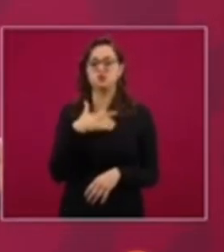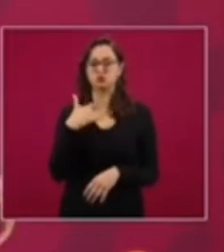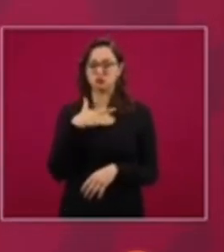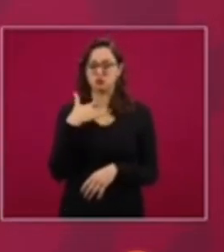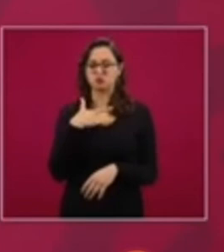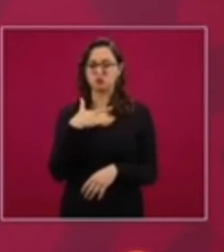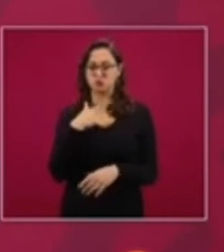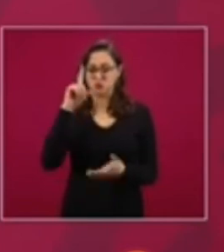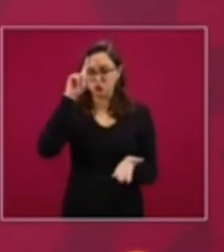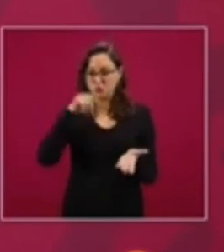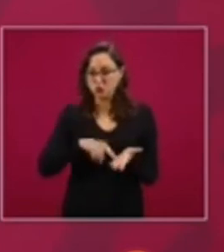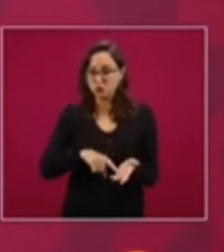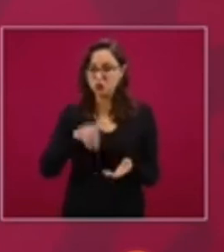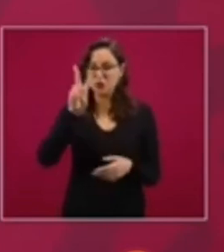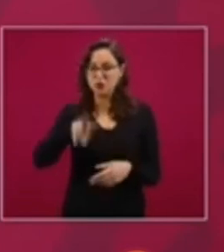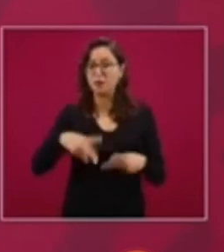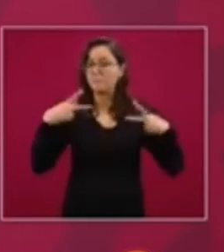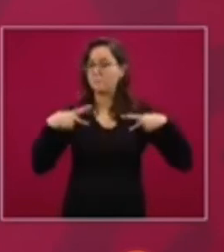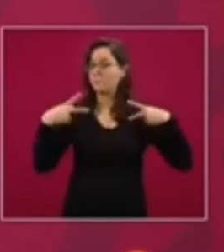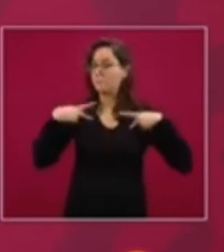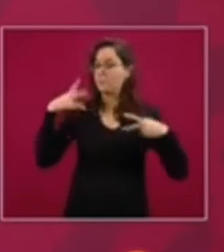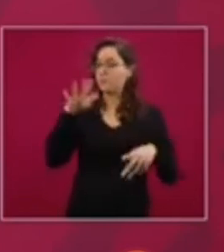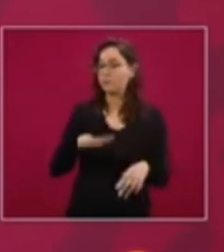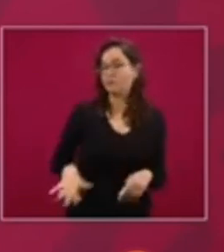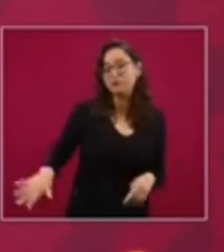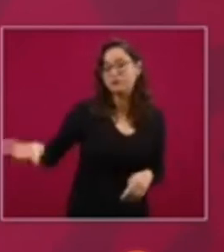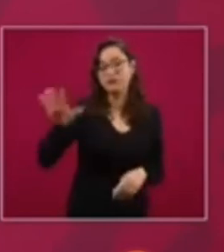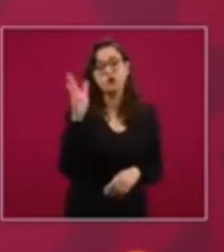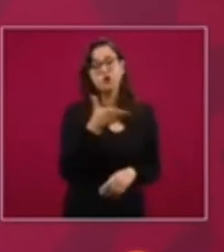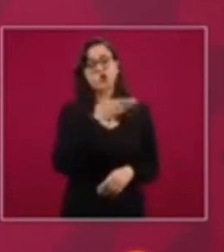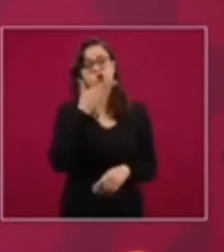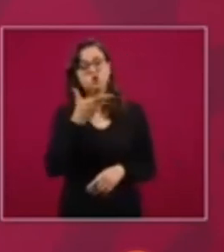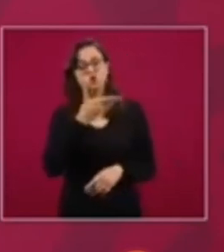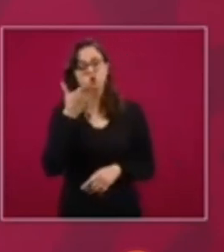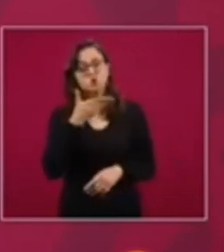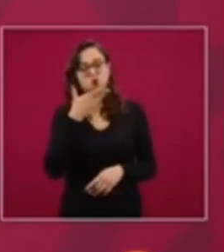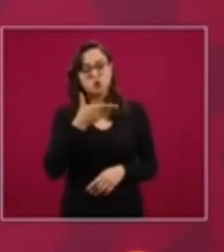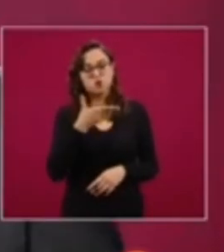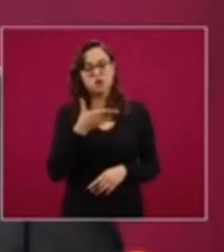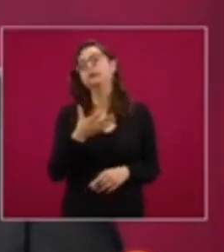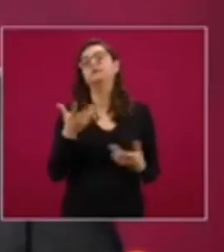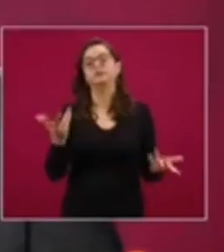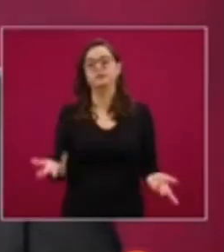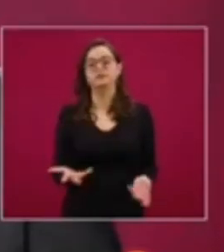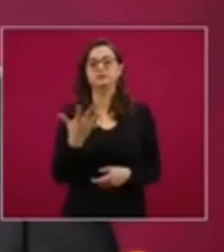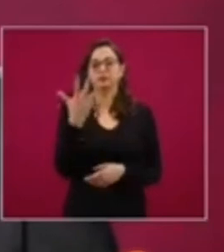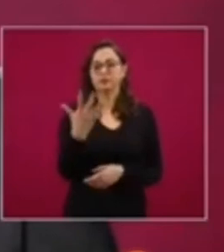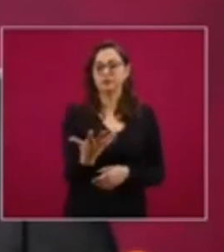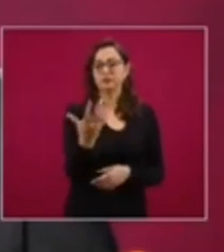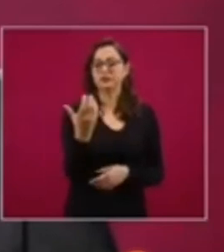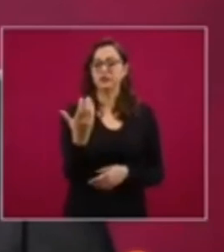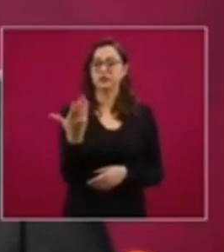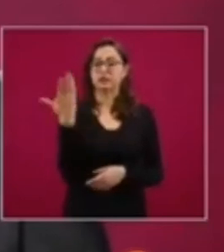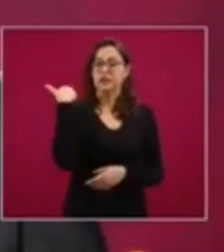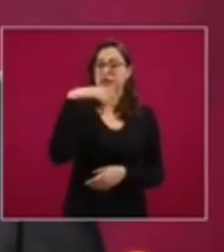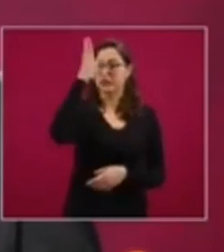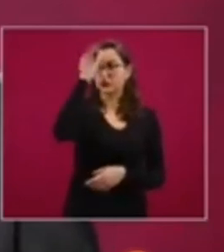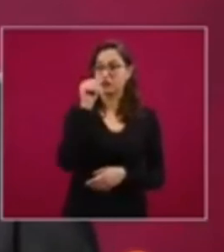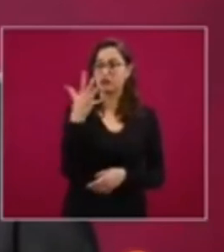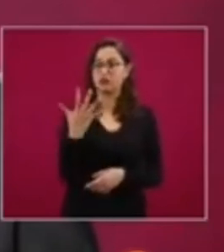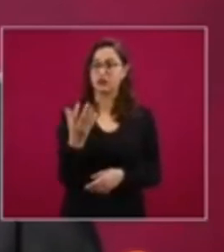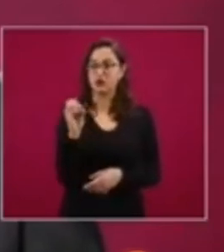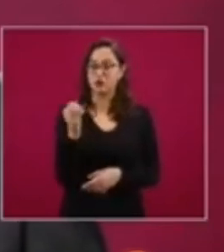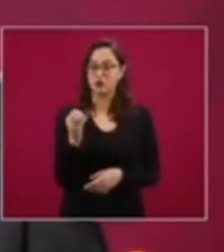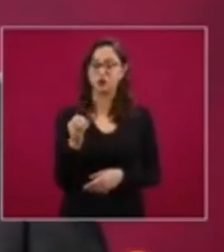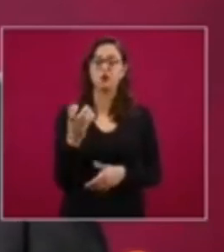a la opinión pública a que un acuerdo como este del 5 de octubre tendrá un impacto en